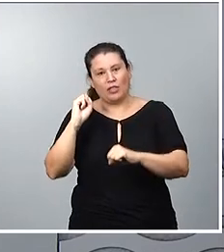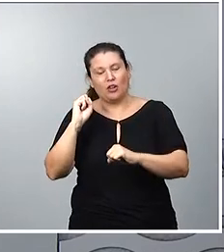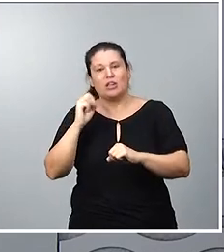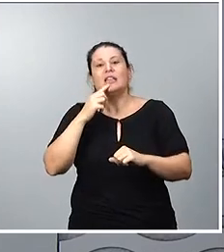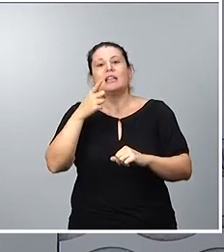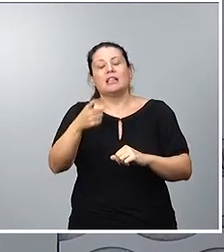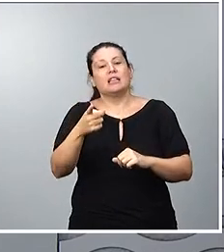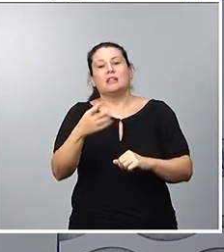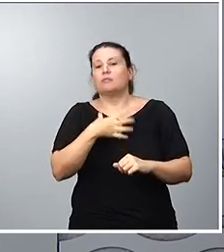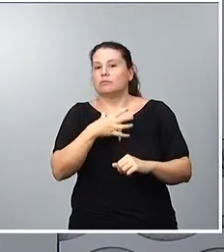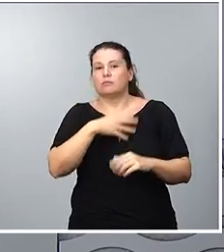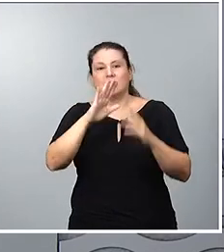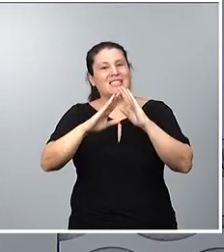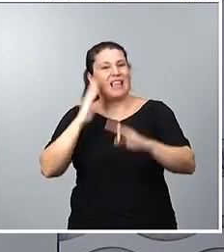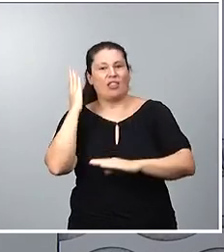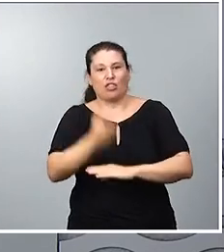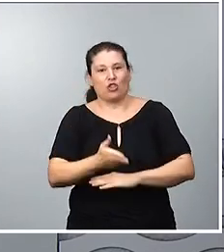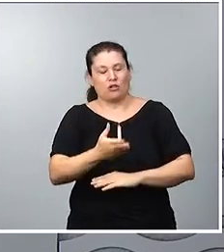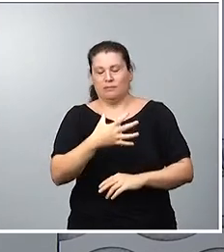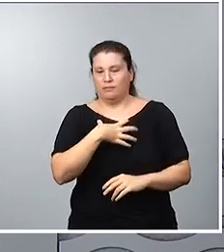carácter sancionador.